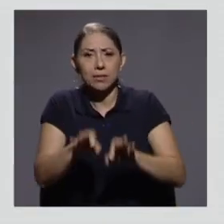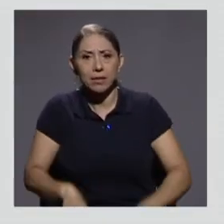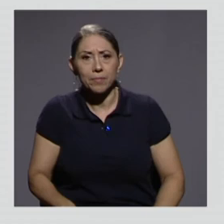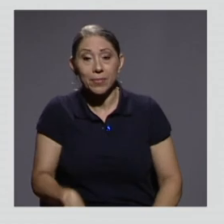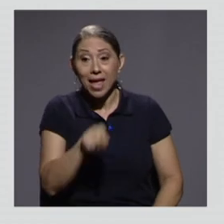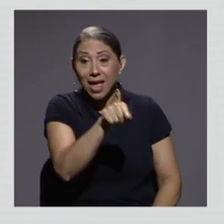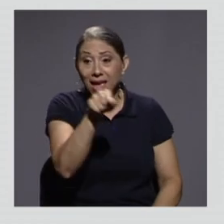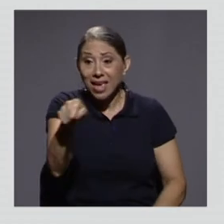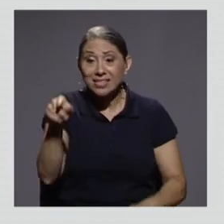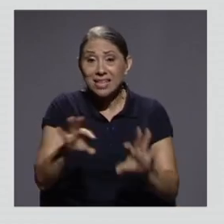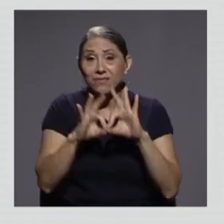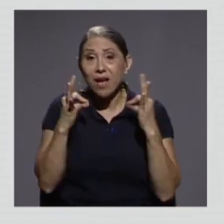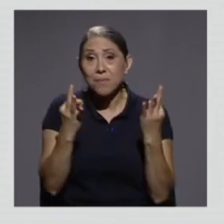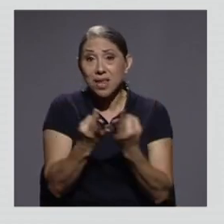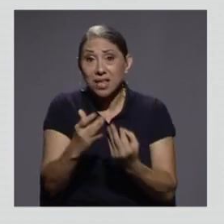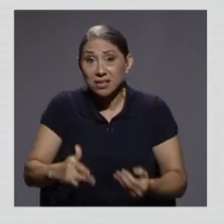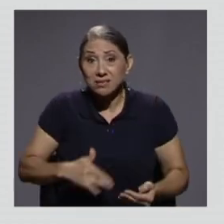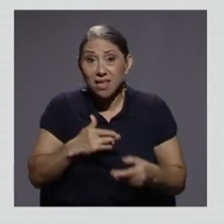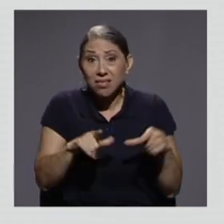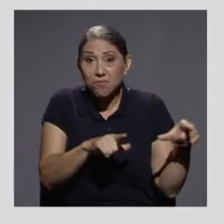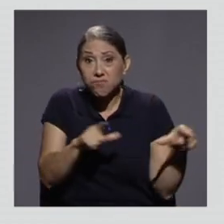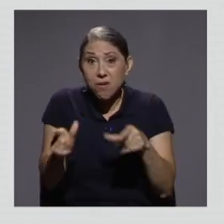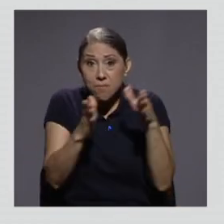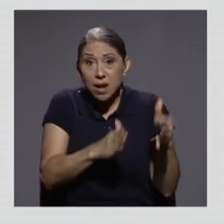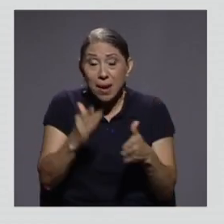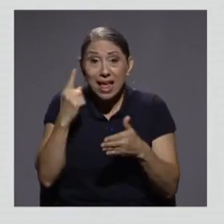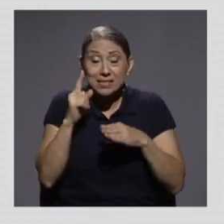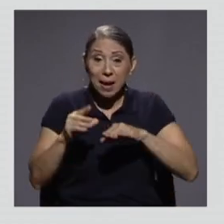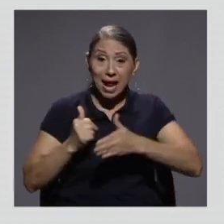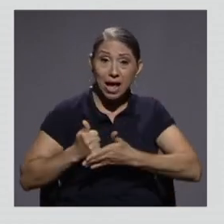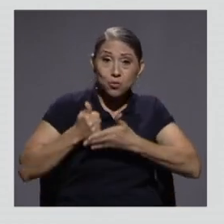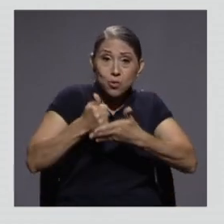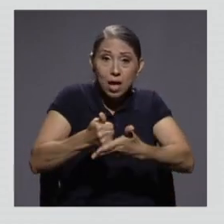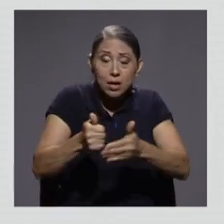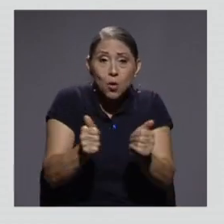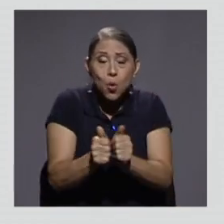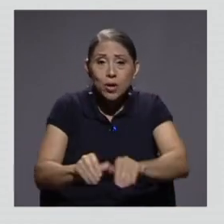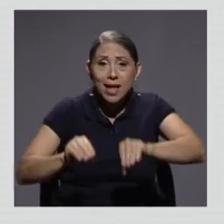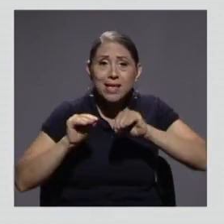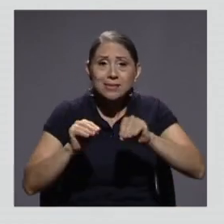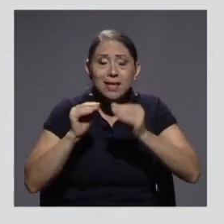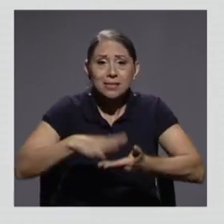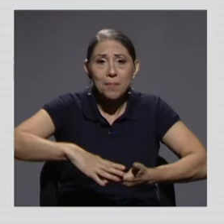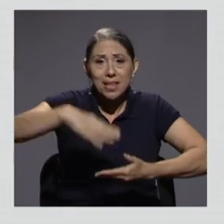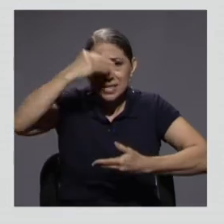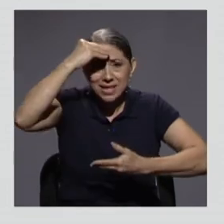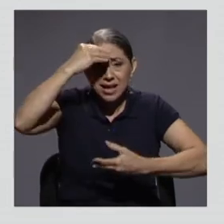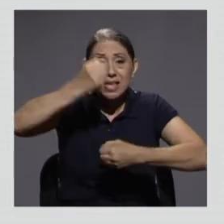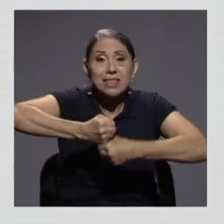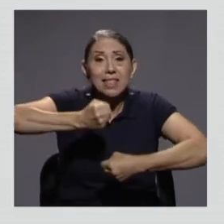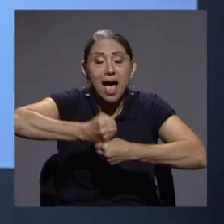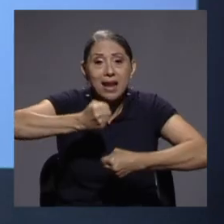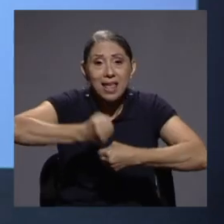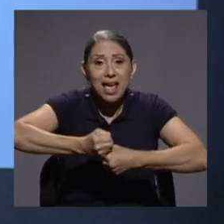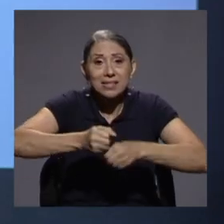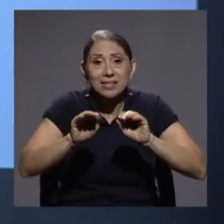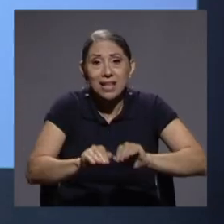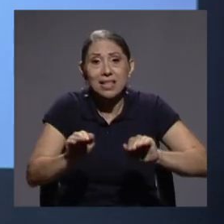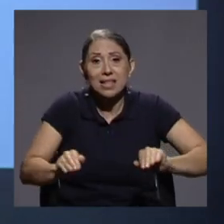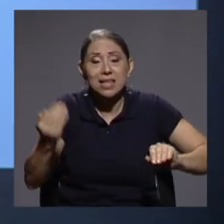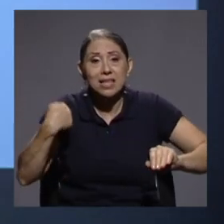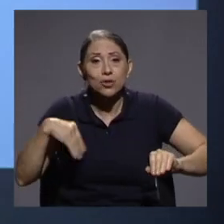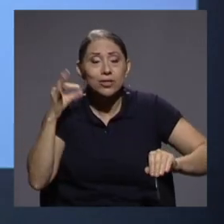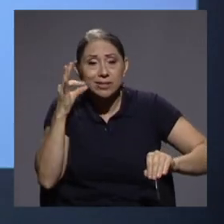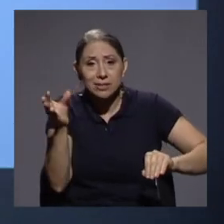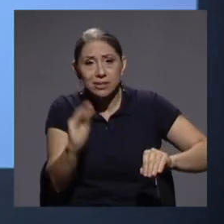para ayudar con el proceso de enseñanza y aprendizaje y las tareas de las niñas, niños y adolescentes? La